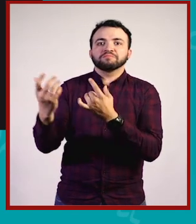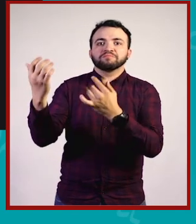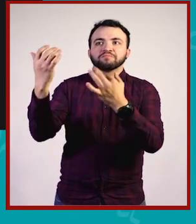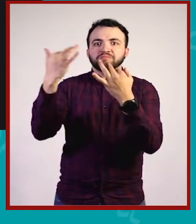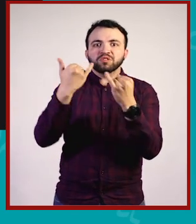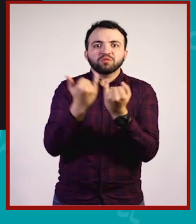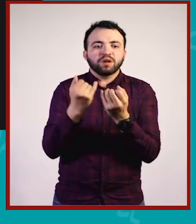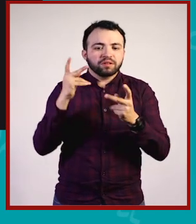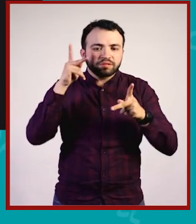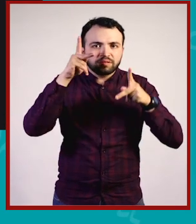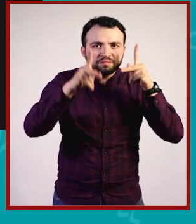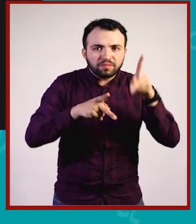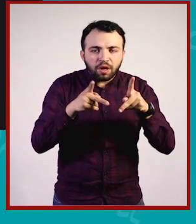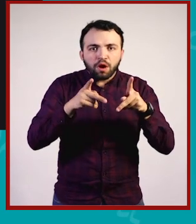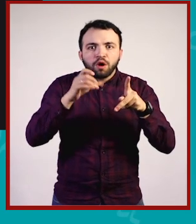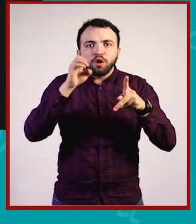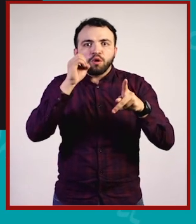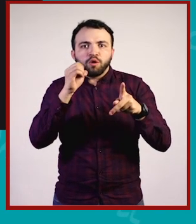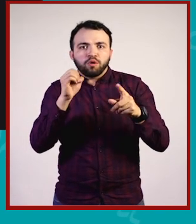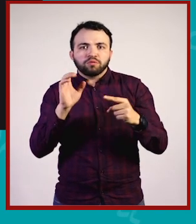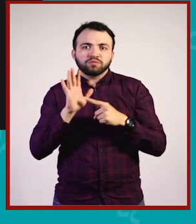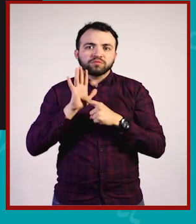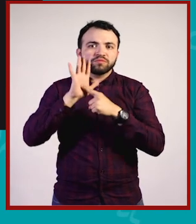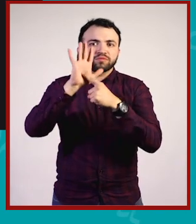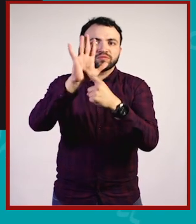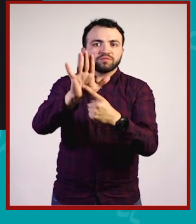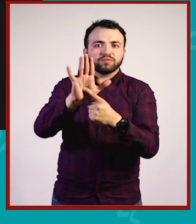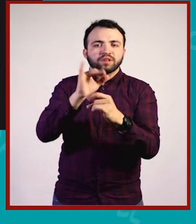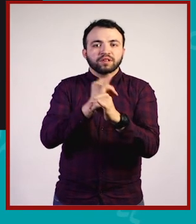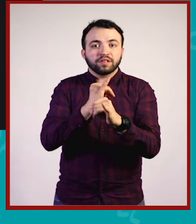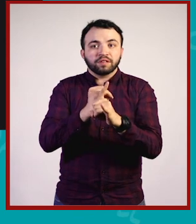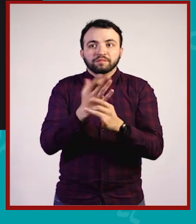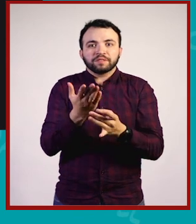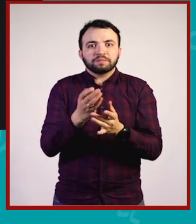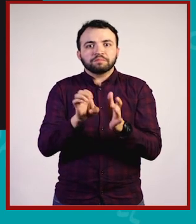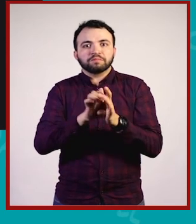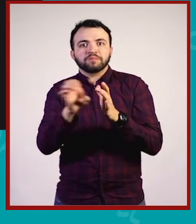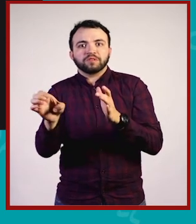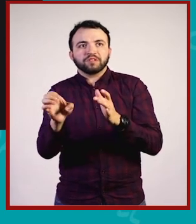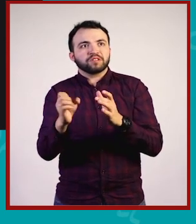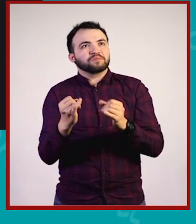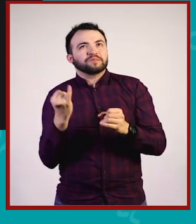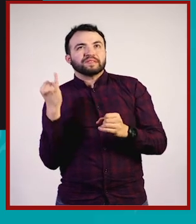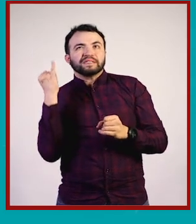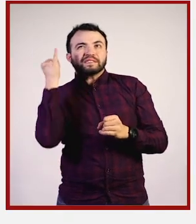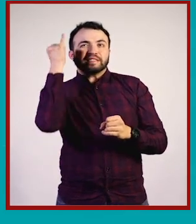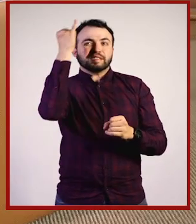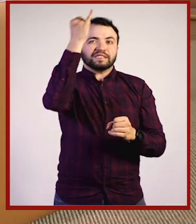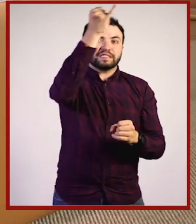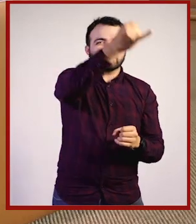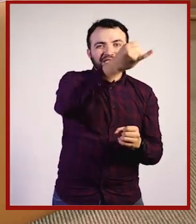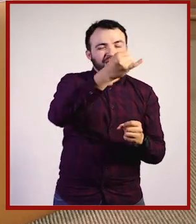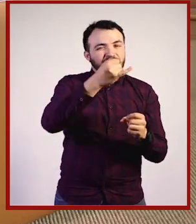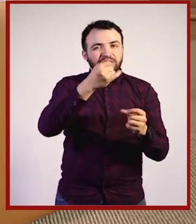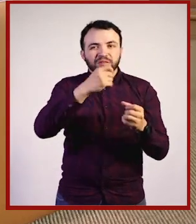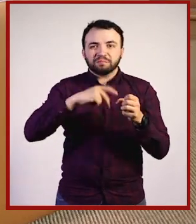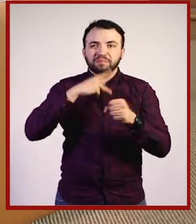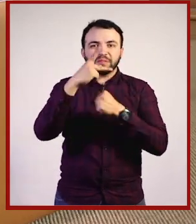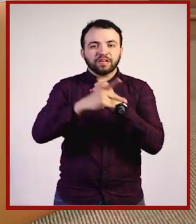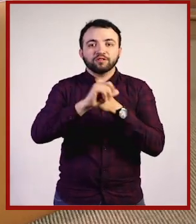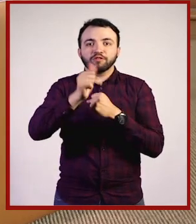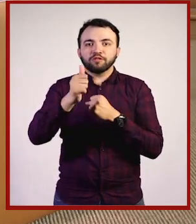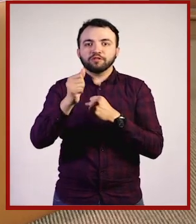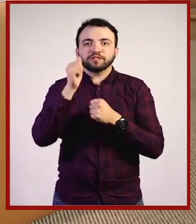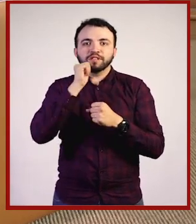sorprendente, porque tú das una conferencia y al final te mandan un saludo de Alaska. Yo jamás pensé, cuando yo era niño, yo dije, me